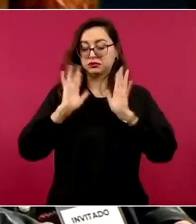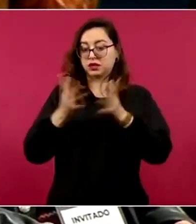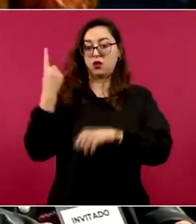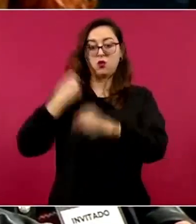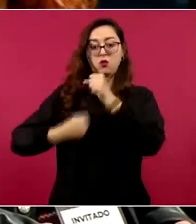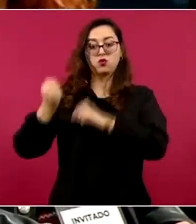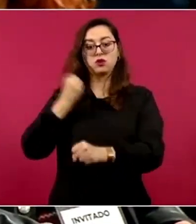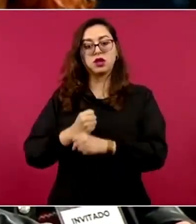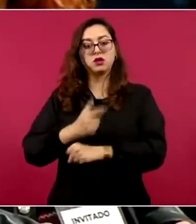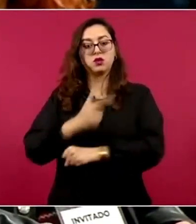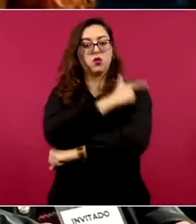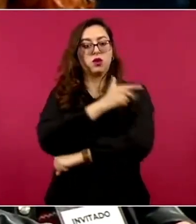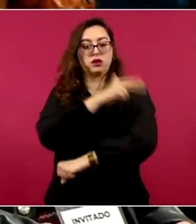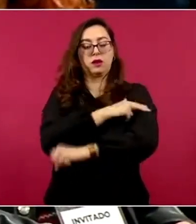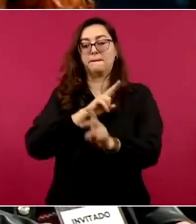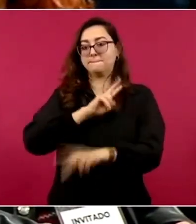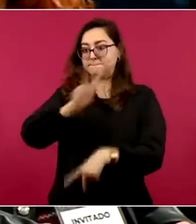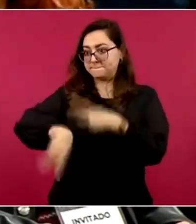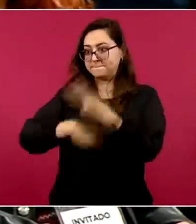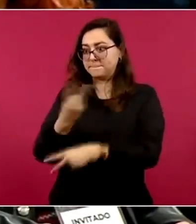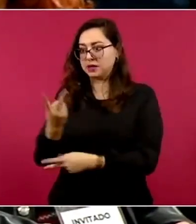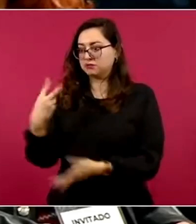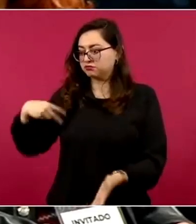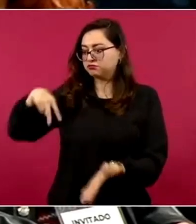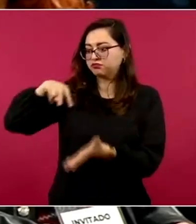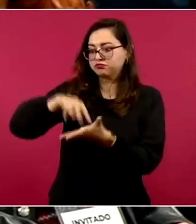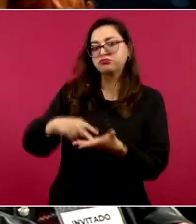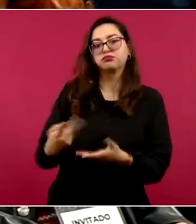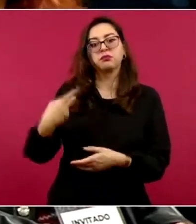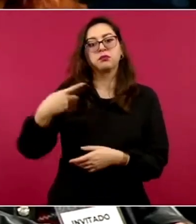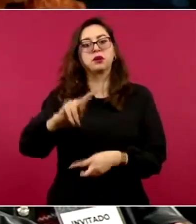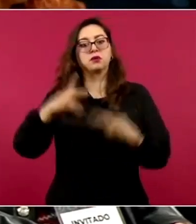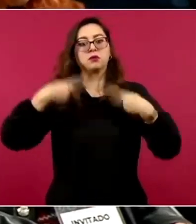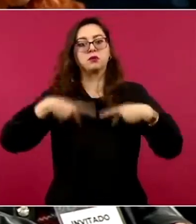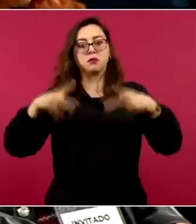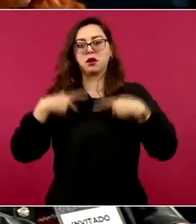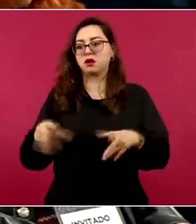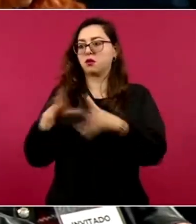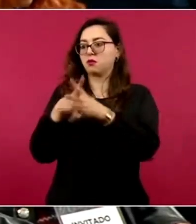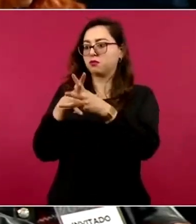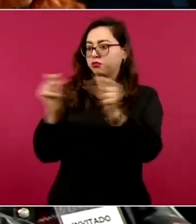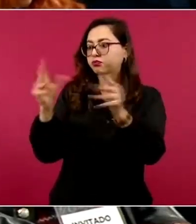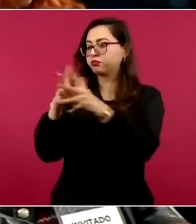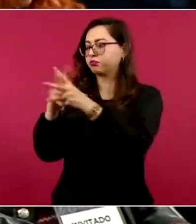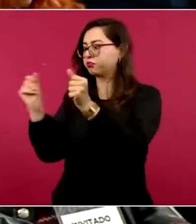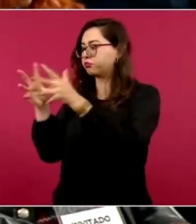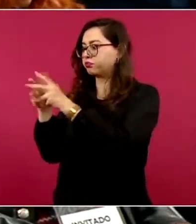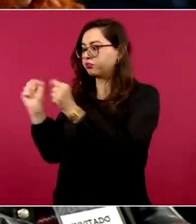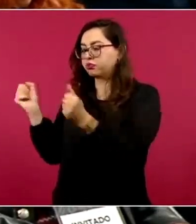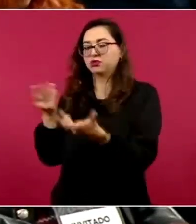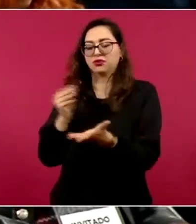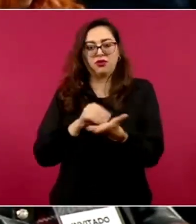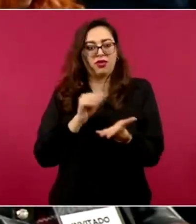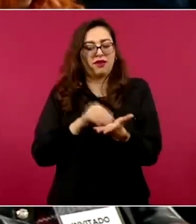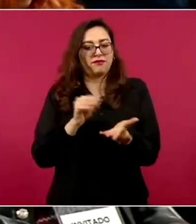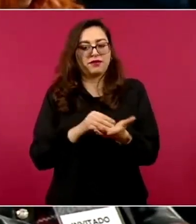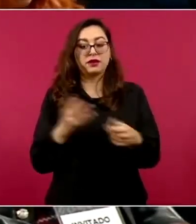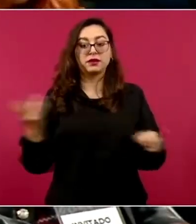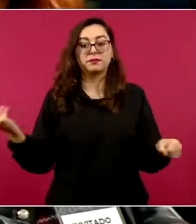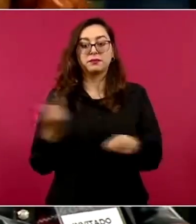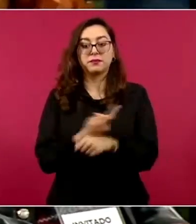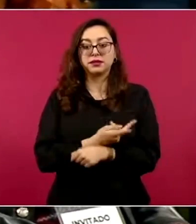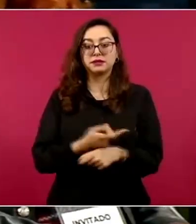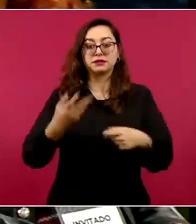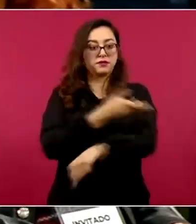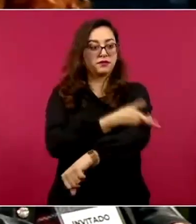¿Por qué se siguen dando este tipo de episodios? ¿Qué respuesta también se da a las familias de estas personas desaparecidas que han